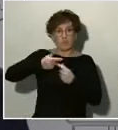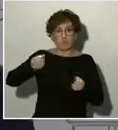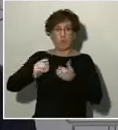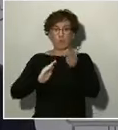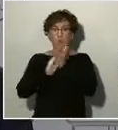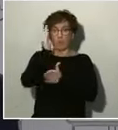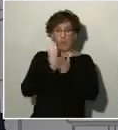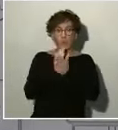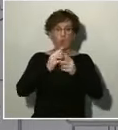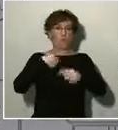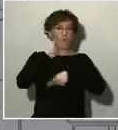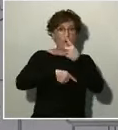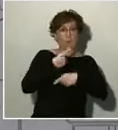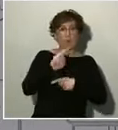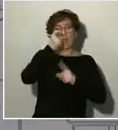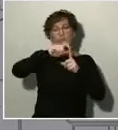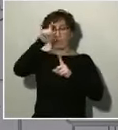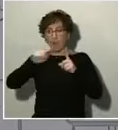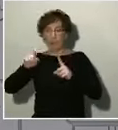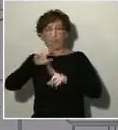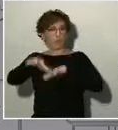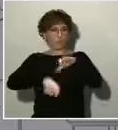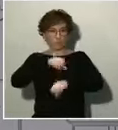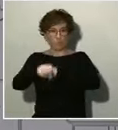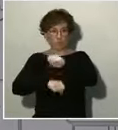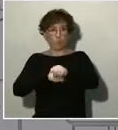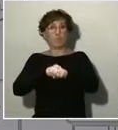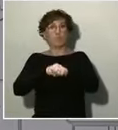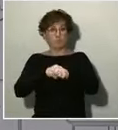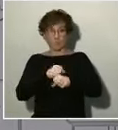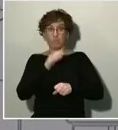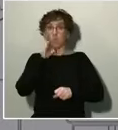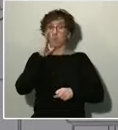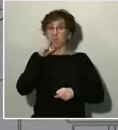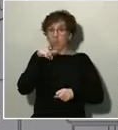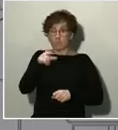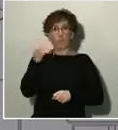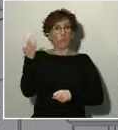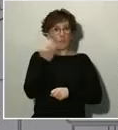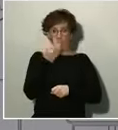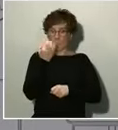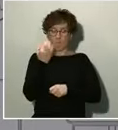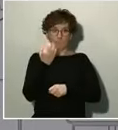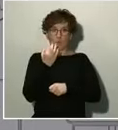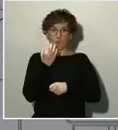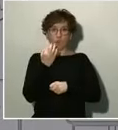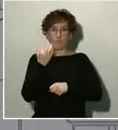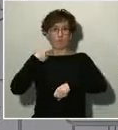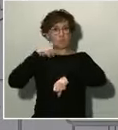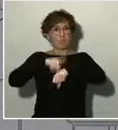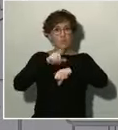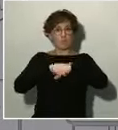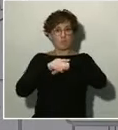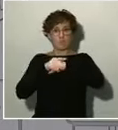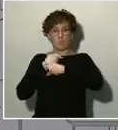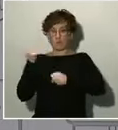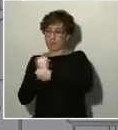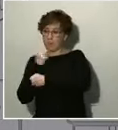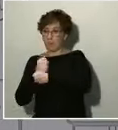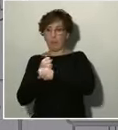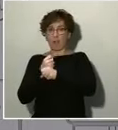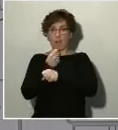el consumo. Y por esa razón, como decía, teníamos que combatir y tenemos que combatir simultáneamente el frente sanitario y el frente económico. Debemos